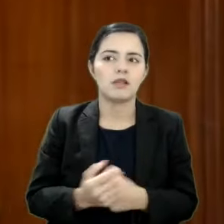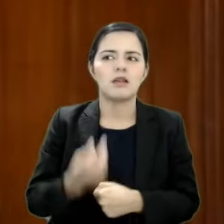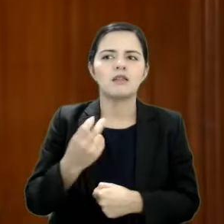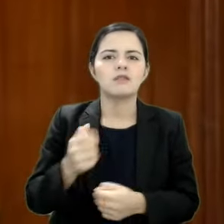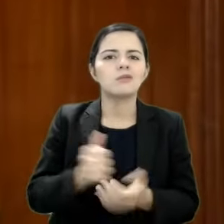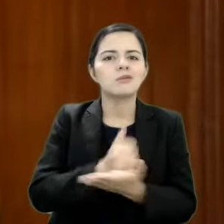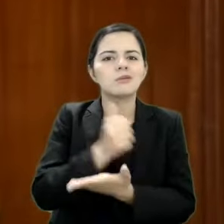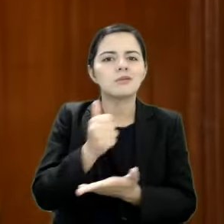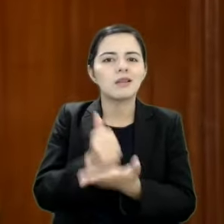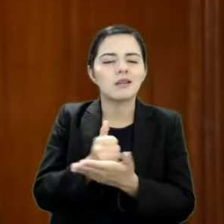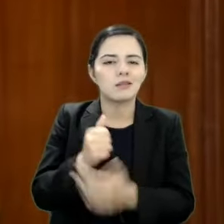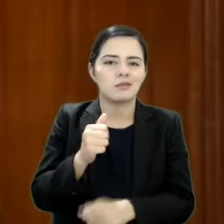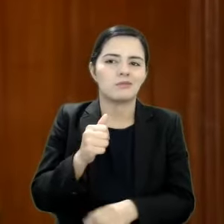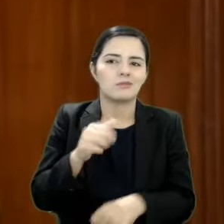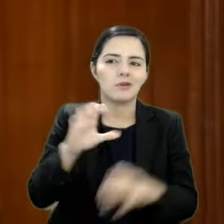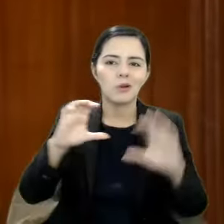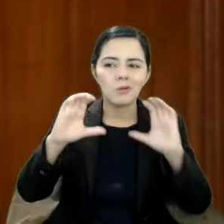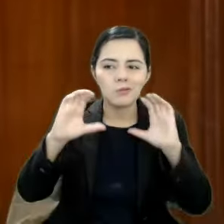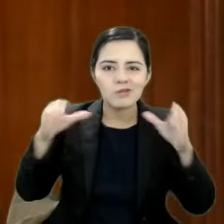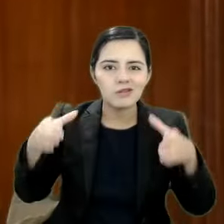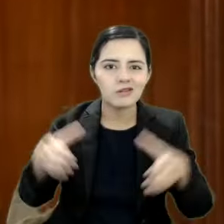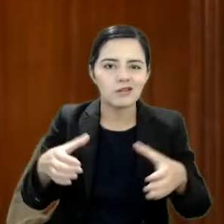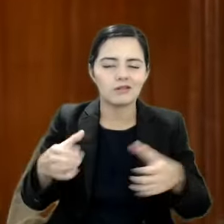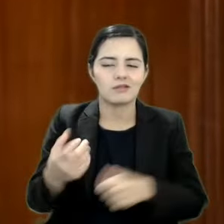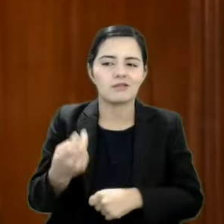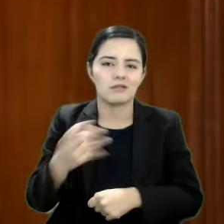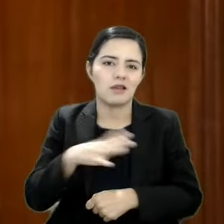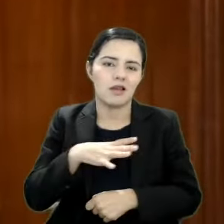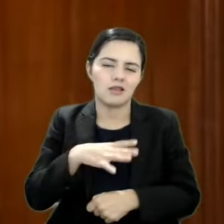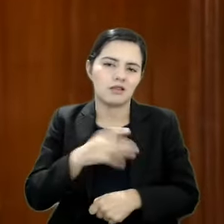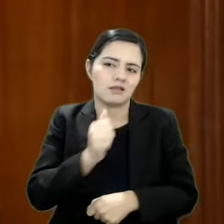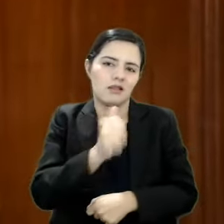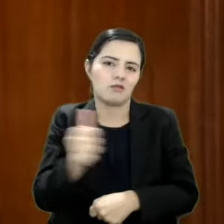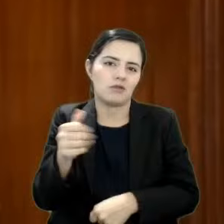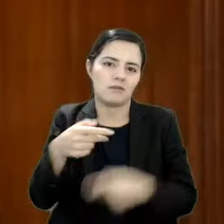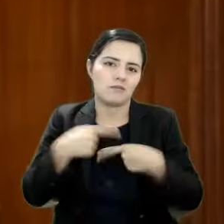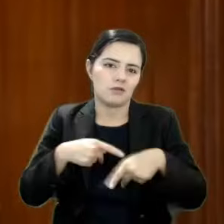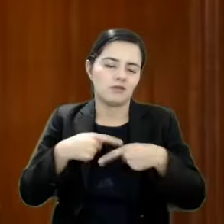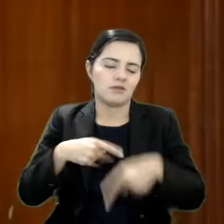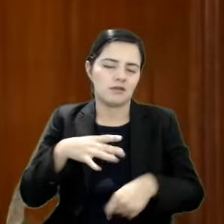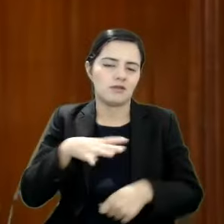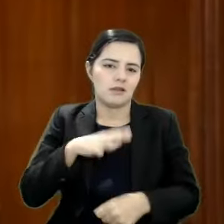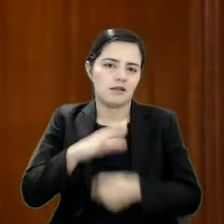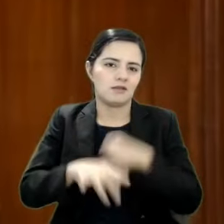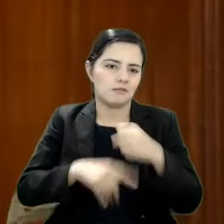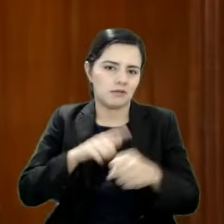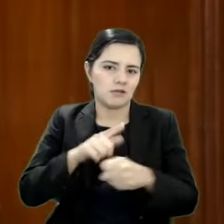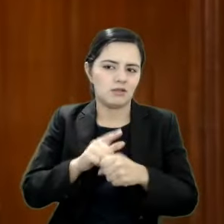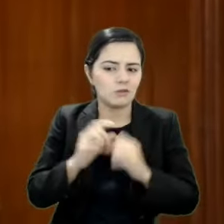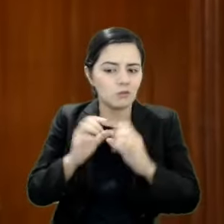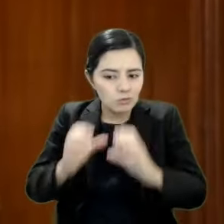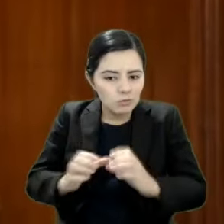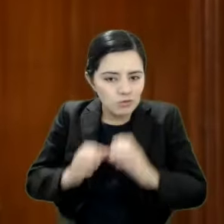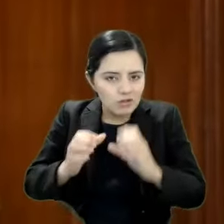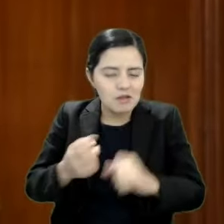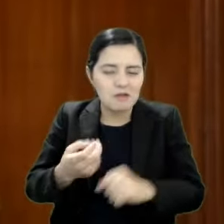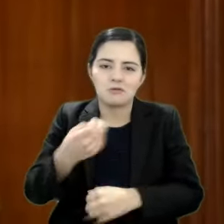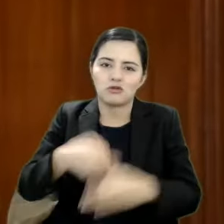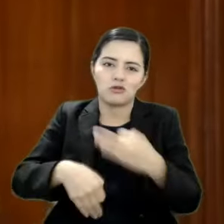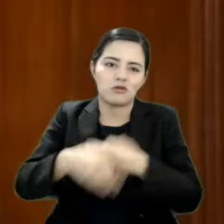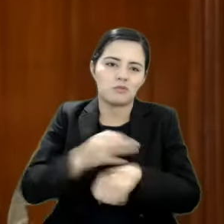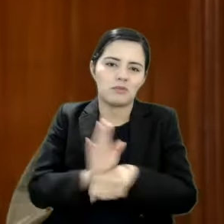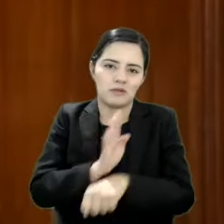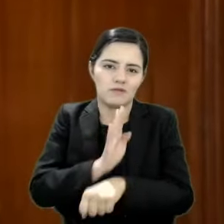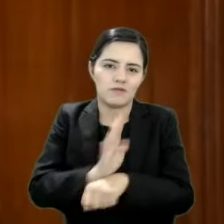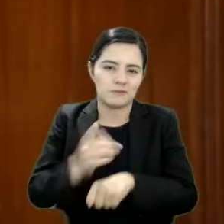resultado de los diversos beneficios hacia la población. Estudios demuestran que las